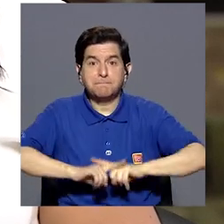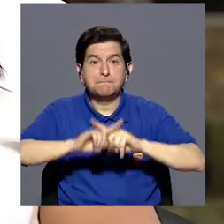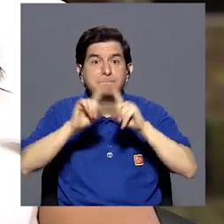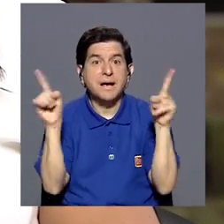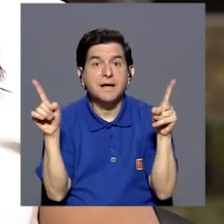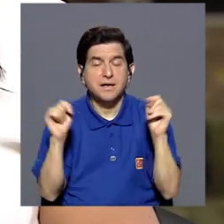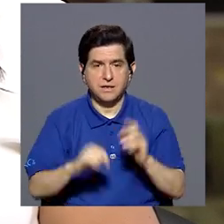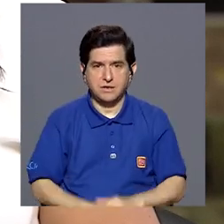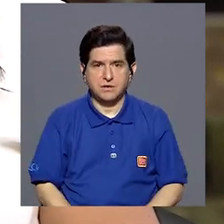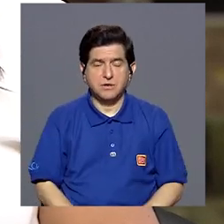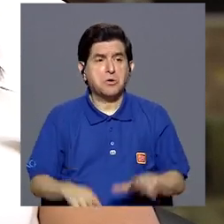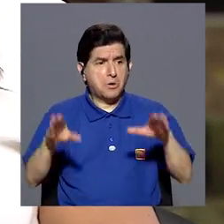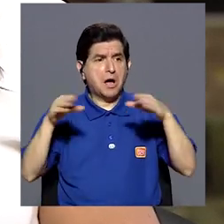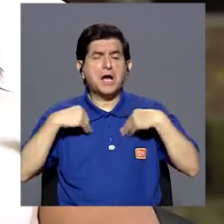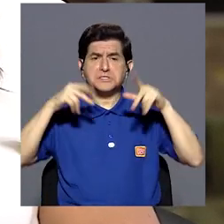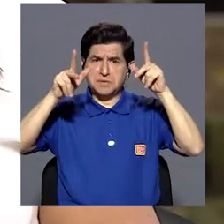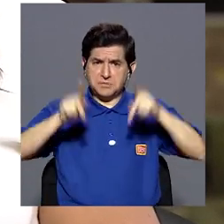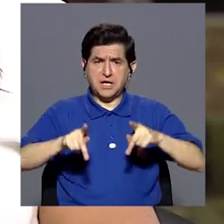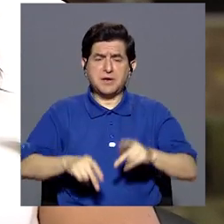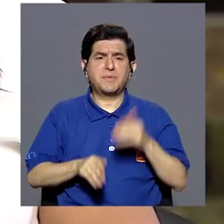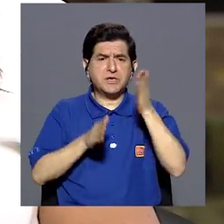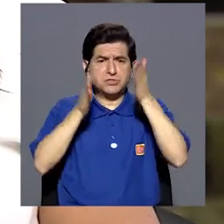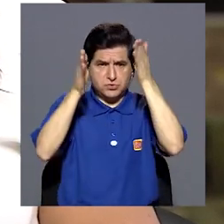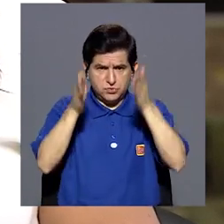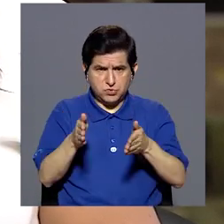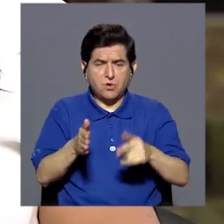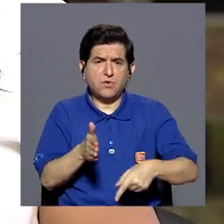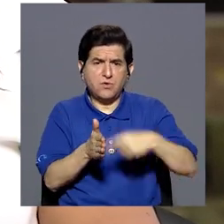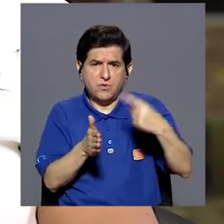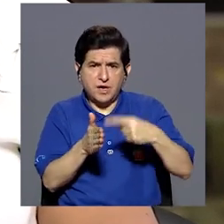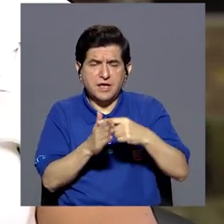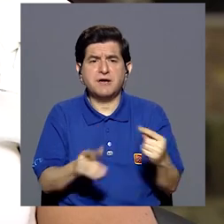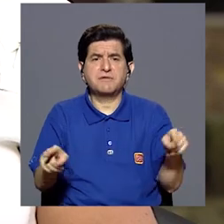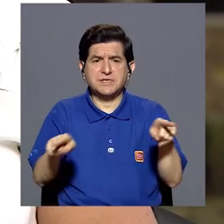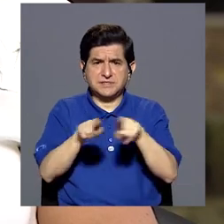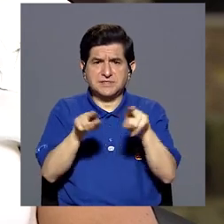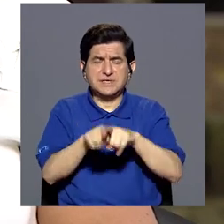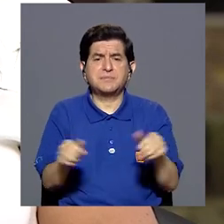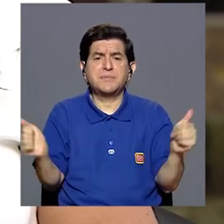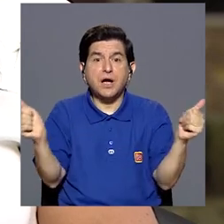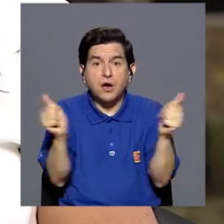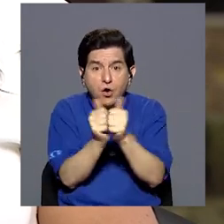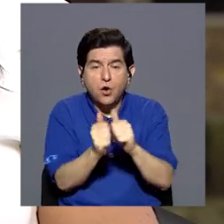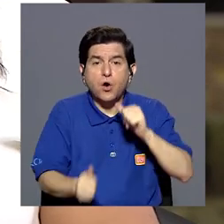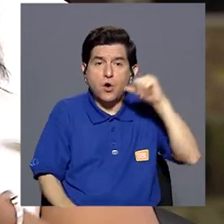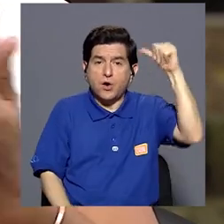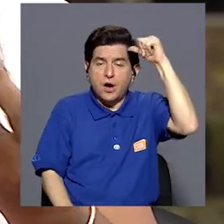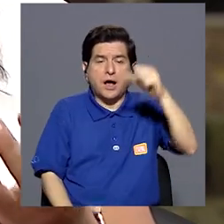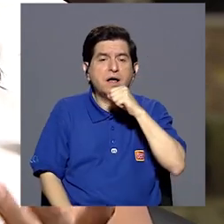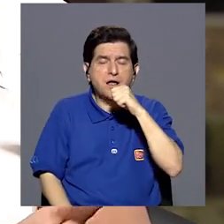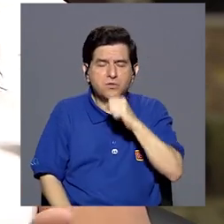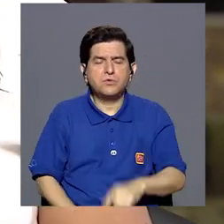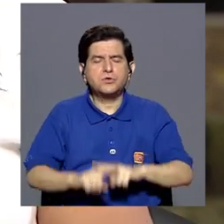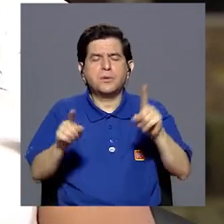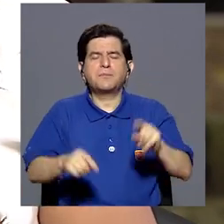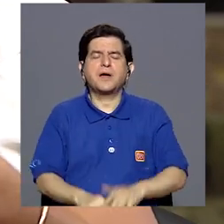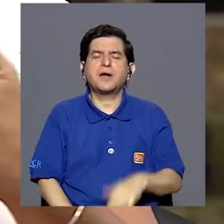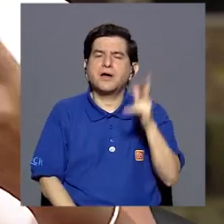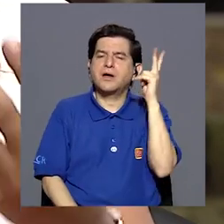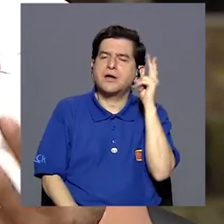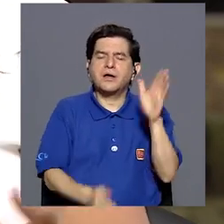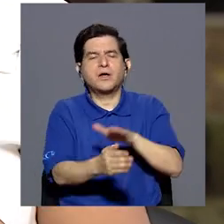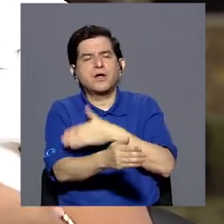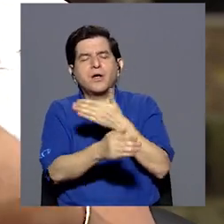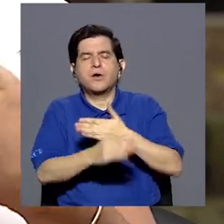aceptamos personas que sean cuidadoras y muchas veces hasta llegan con sus adultos mayores, pero están escuchando música,